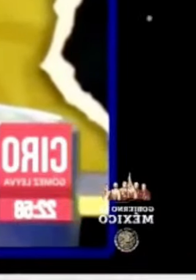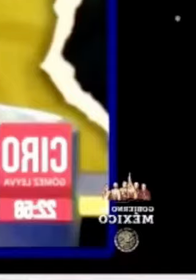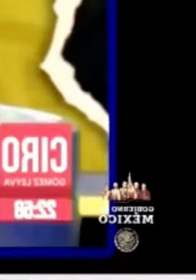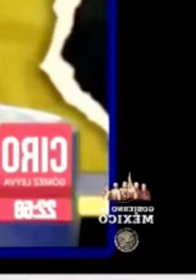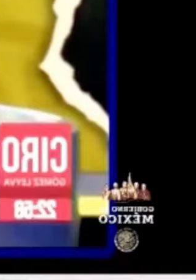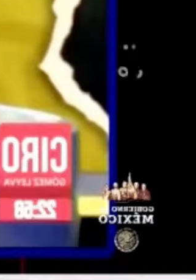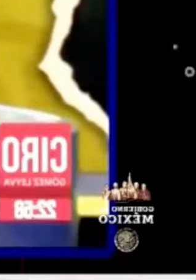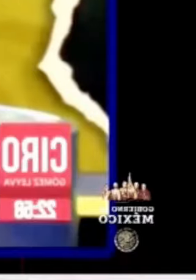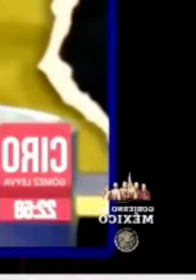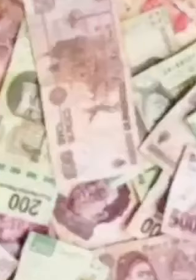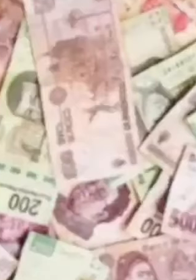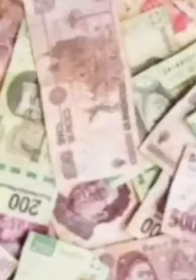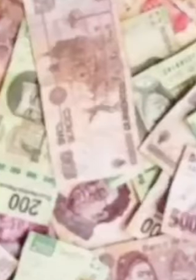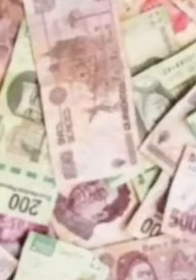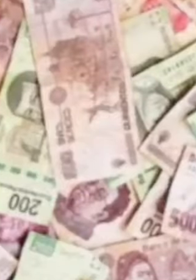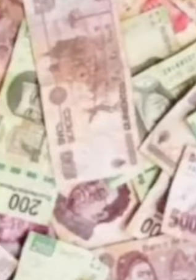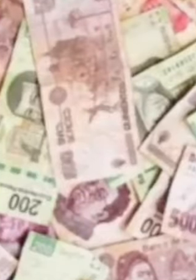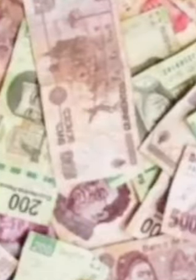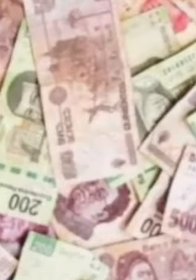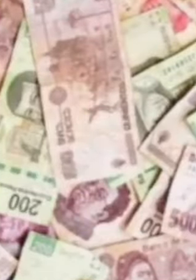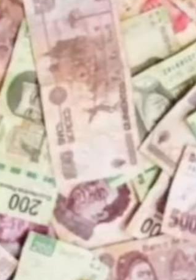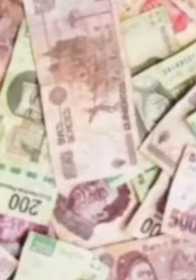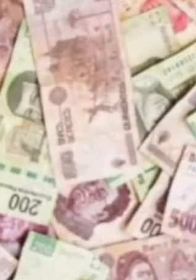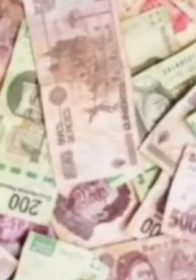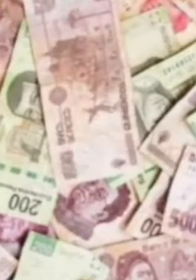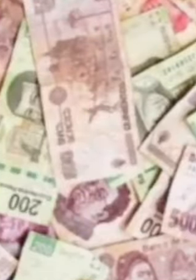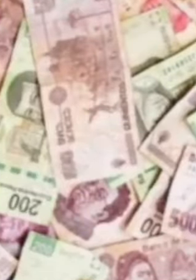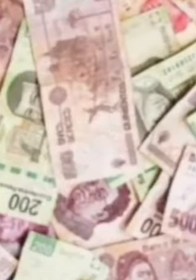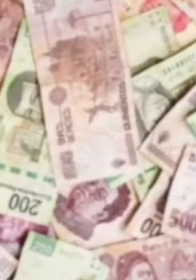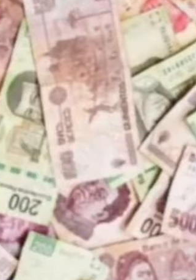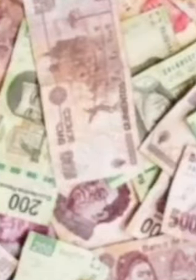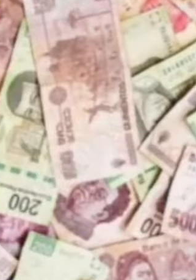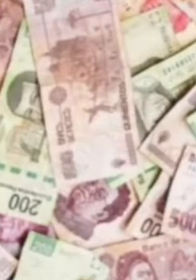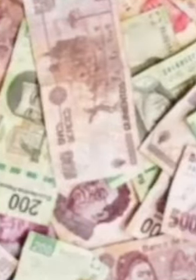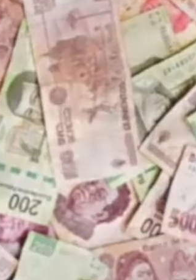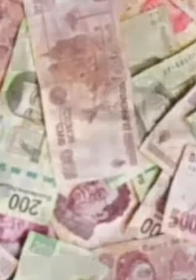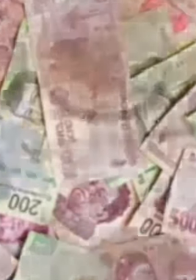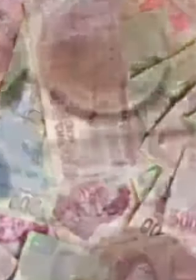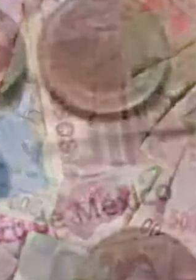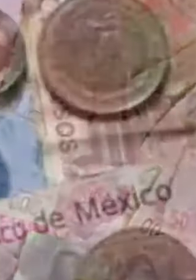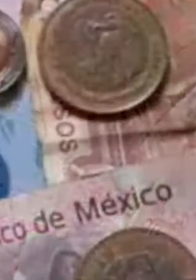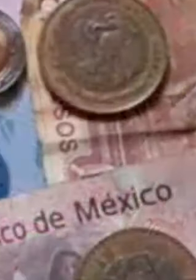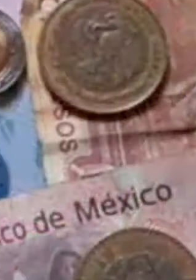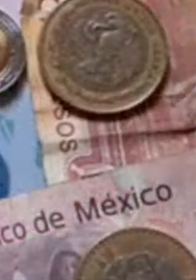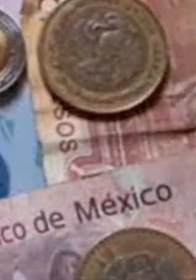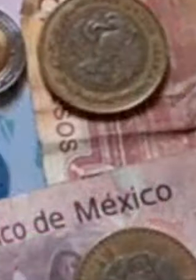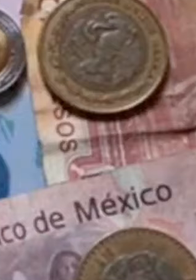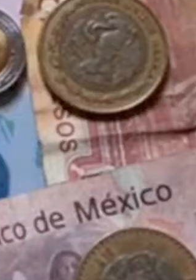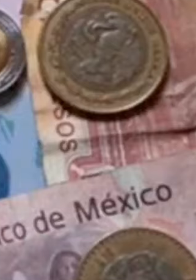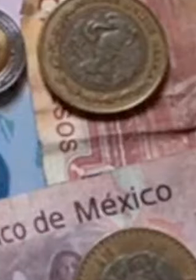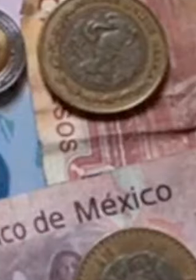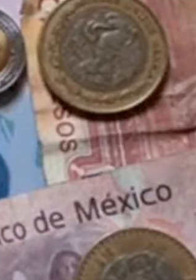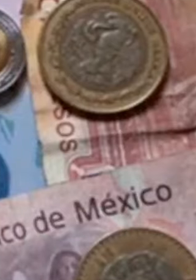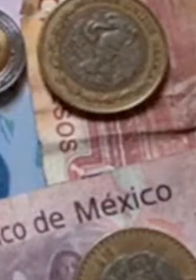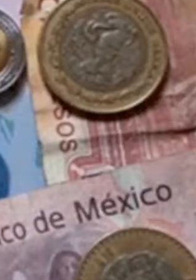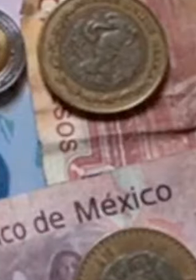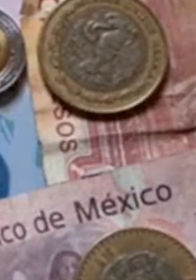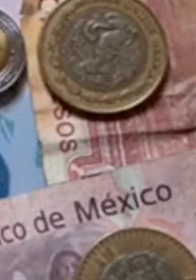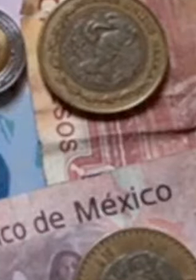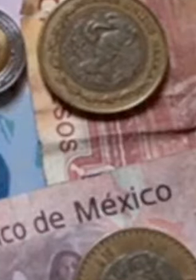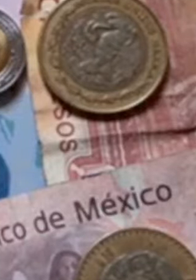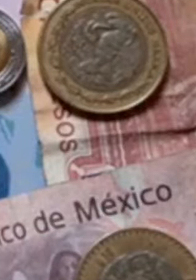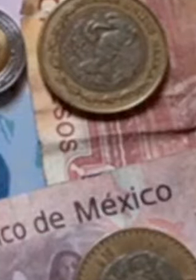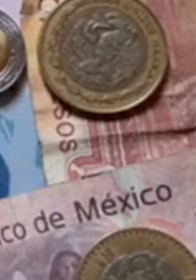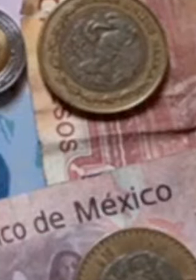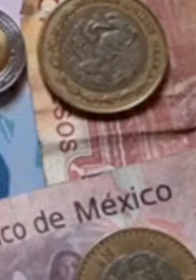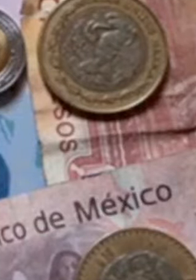mercados no les gustó la conformación del Congreso. Hace cuatro semanas un dólar costaba 16.40, que no